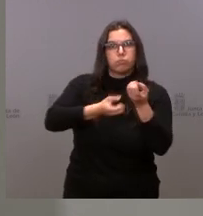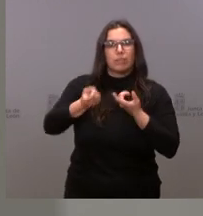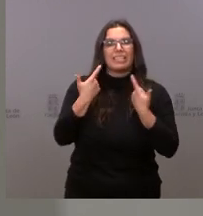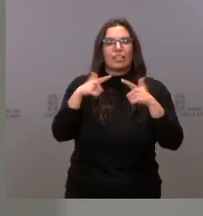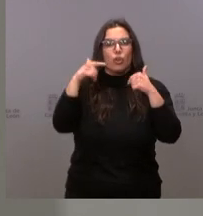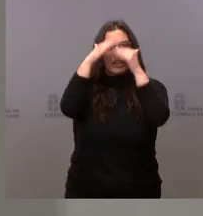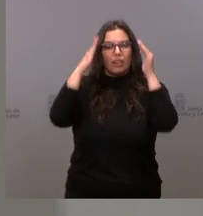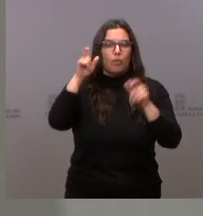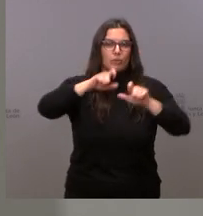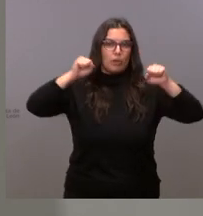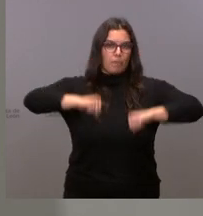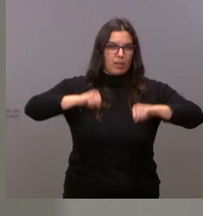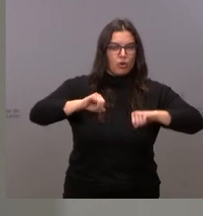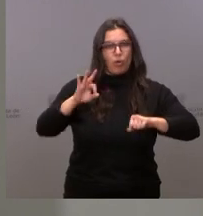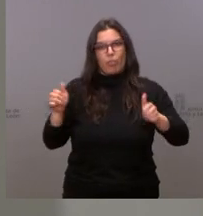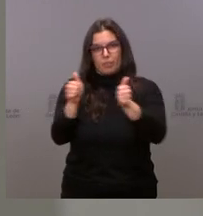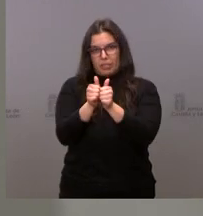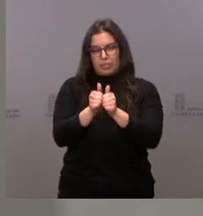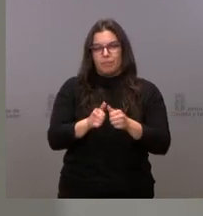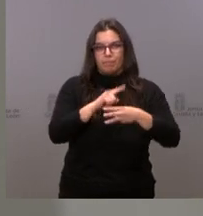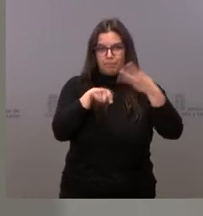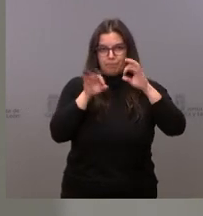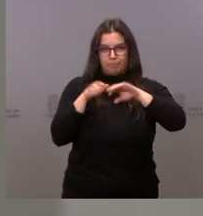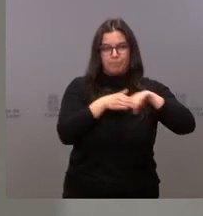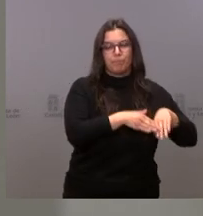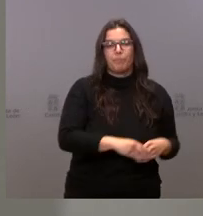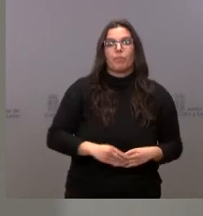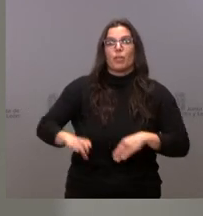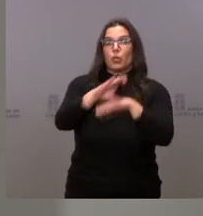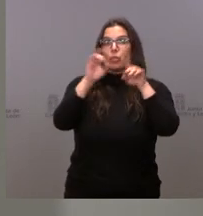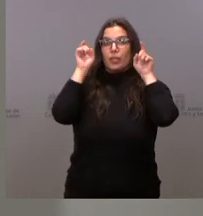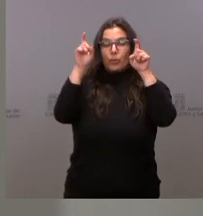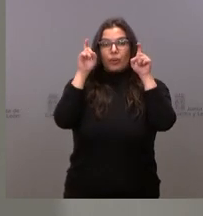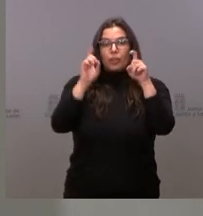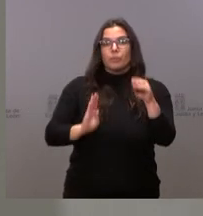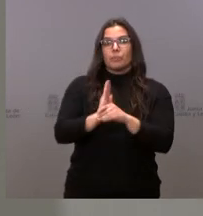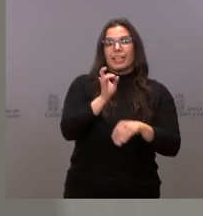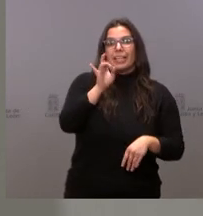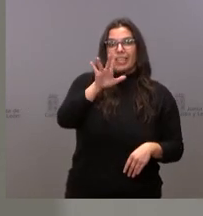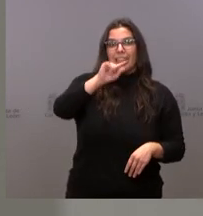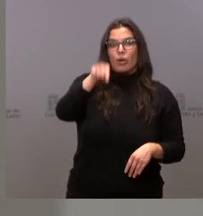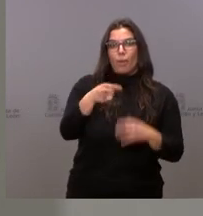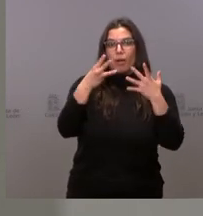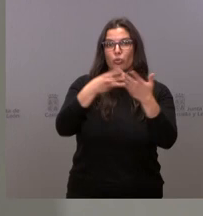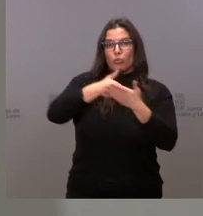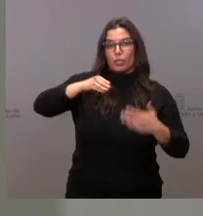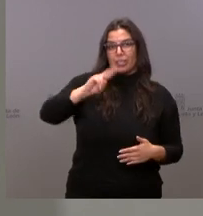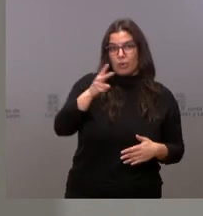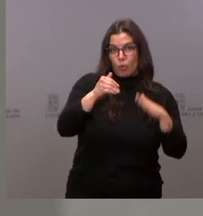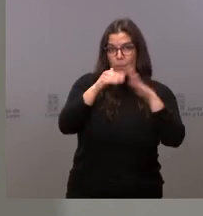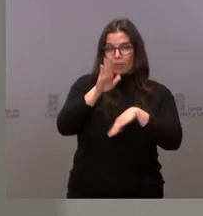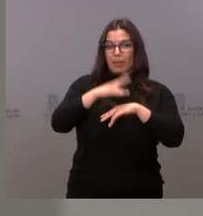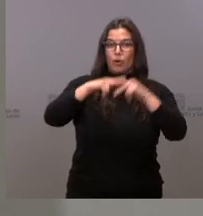a personas mayores y dependientes. La Consejería de Educación destina más de 15,8 millones para construir